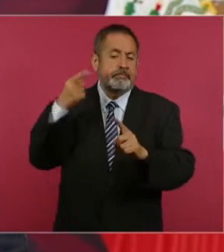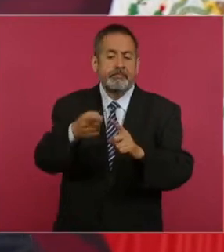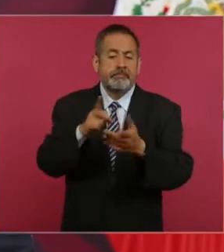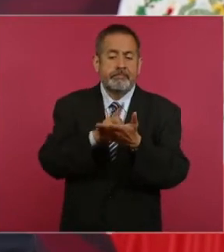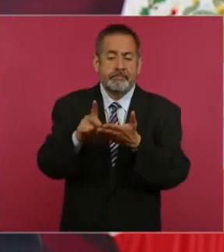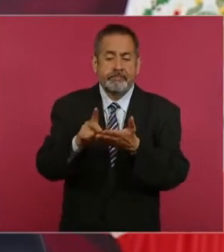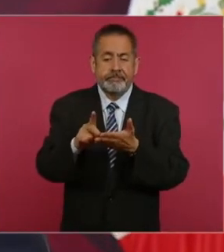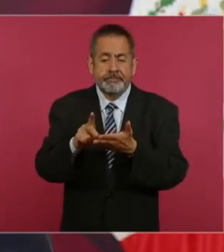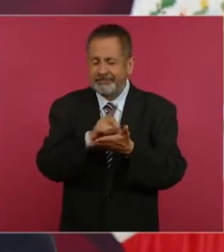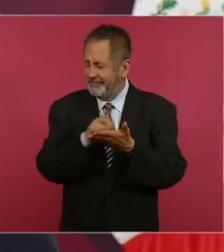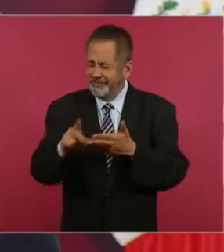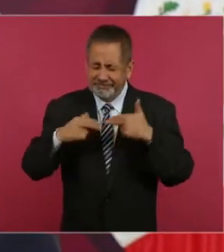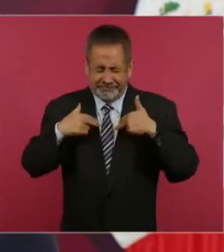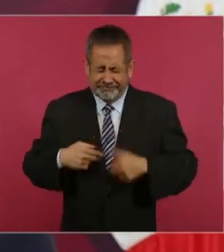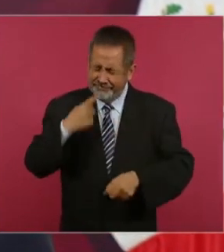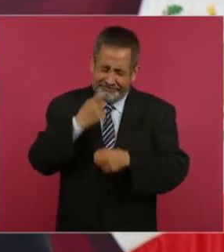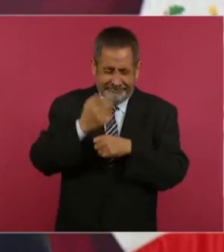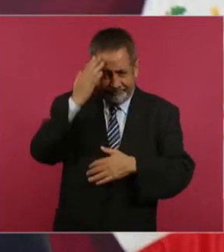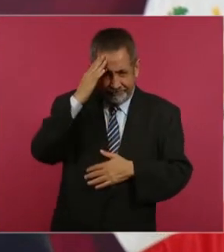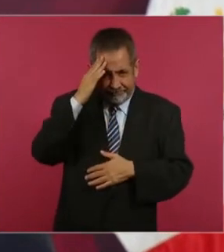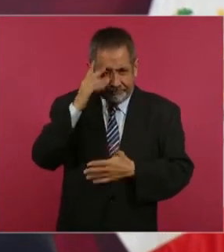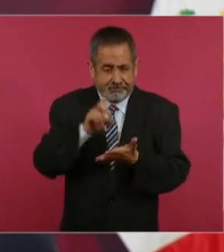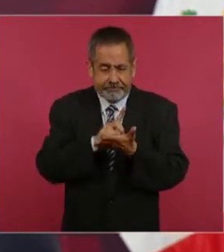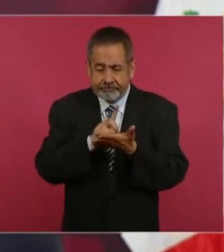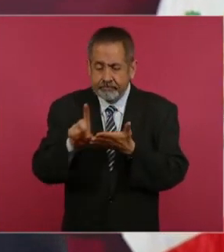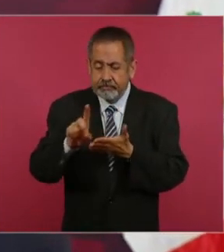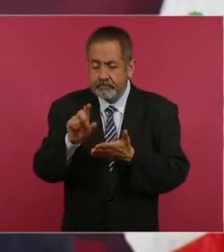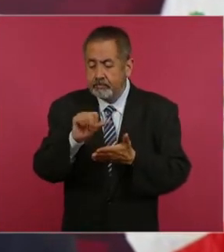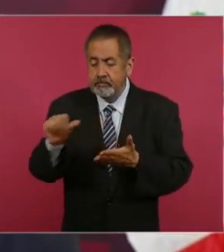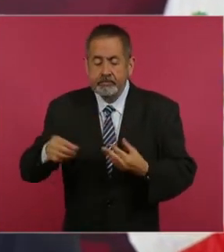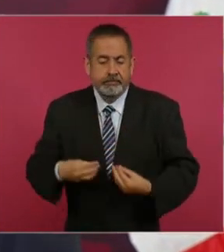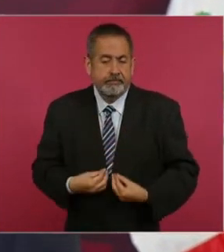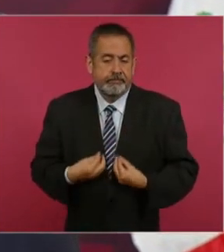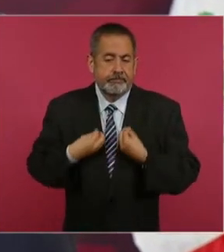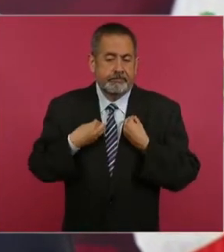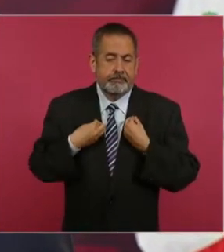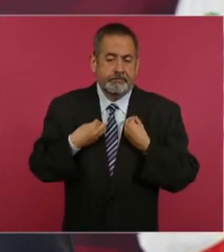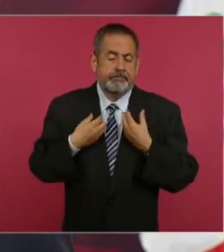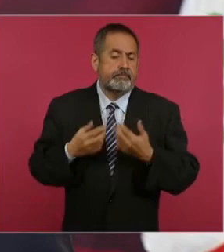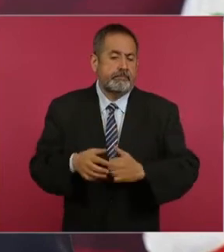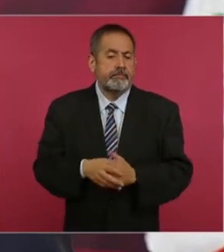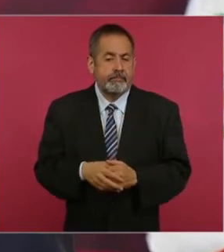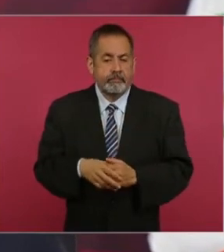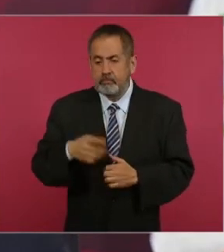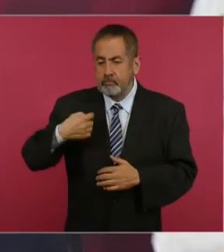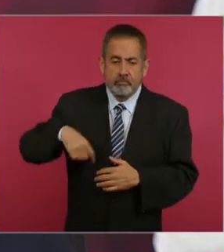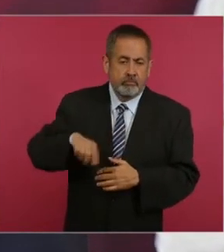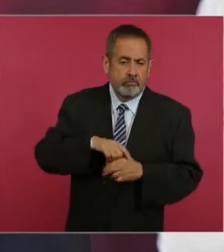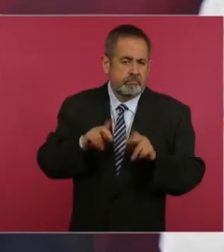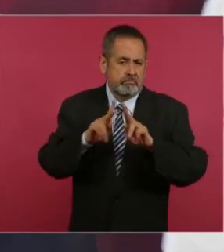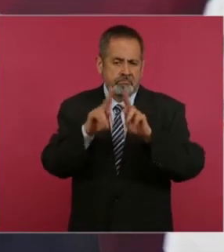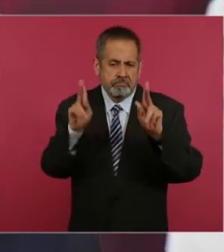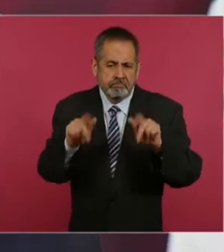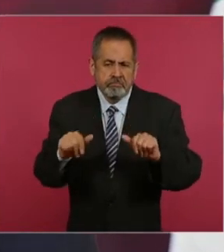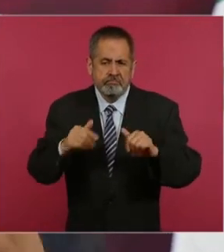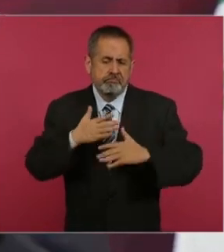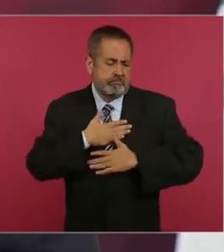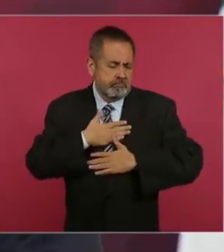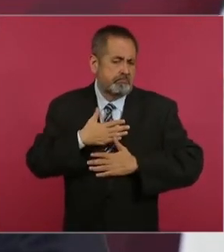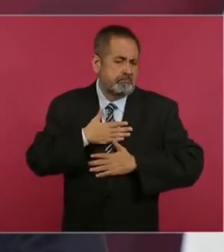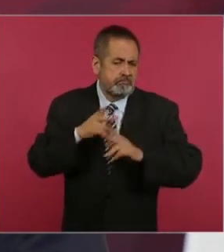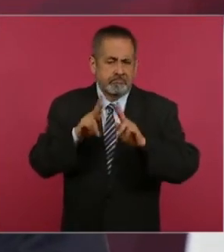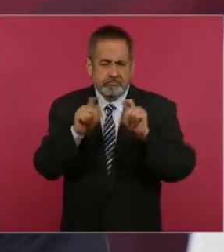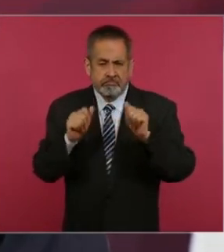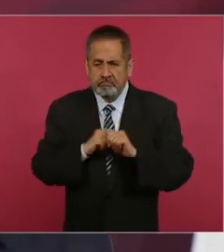derechos humanos, que es el derecho a la vida y somos pacifistas, entonces